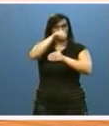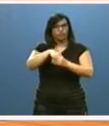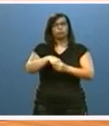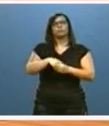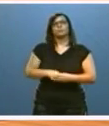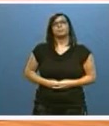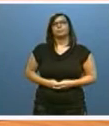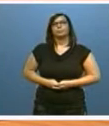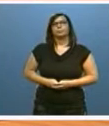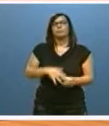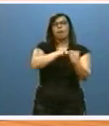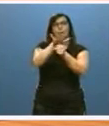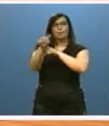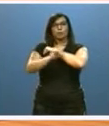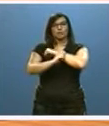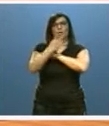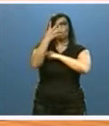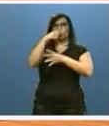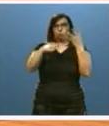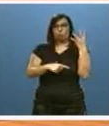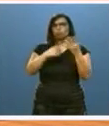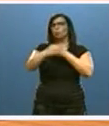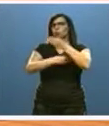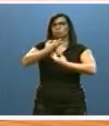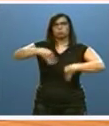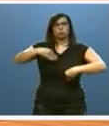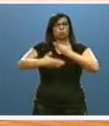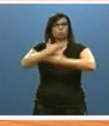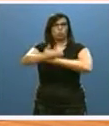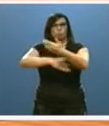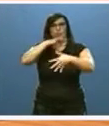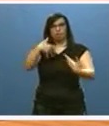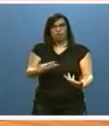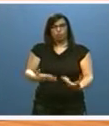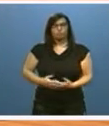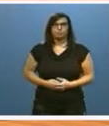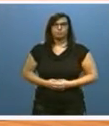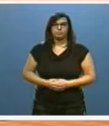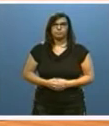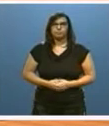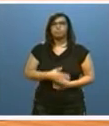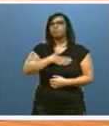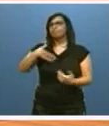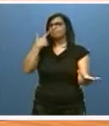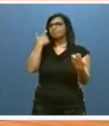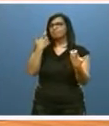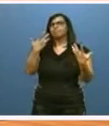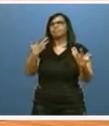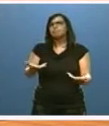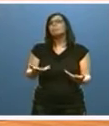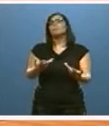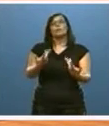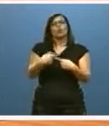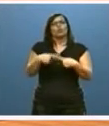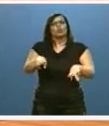Los cuatro ámbitos de la estrategia se están desarrollando con normalidad en este momento. Quiero destacar aquí especialmente las novedades